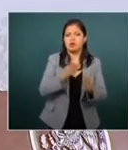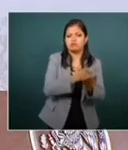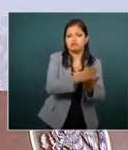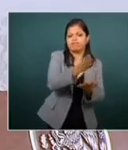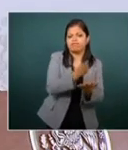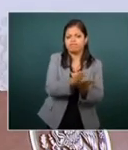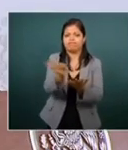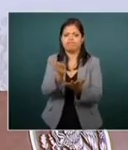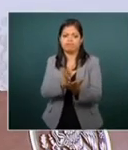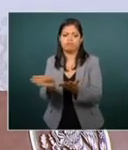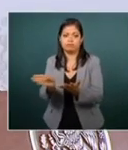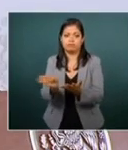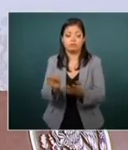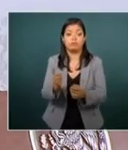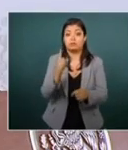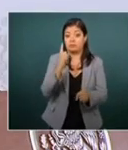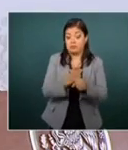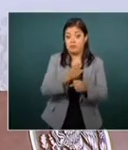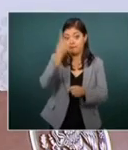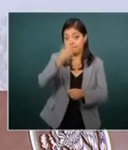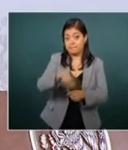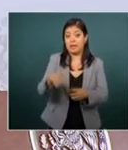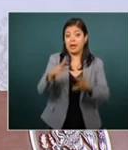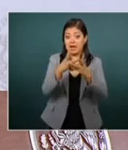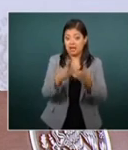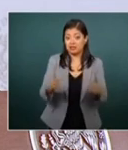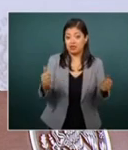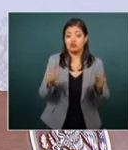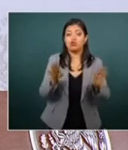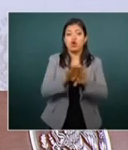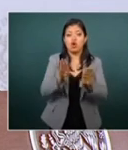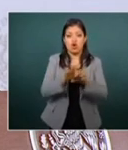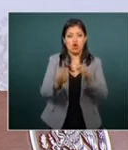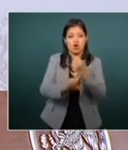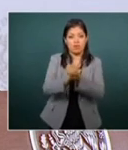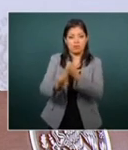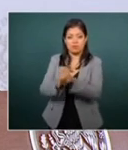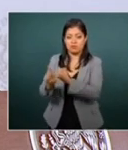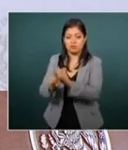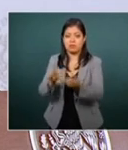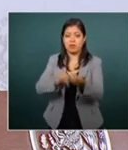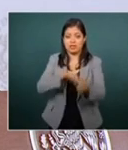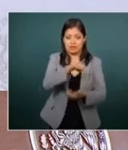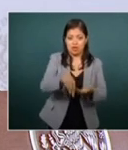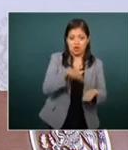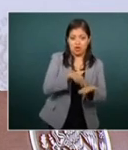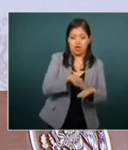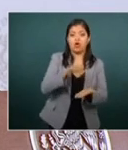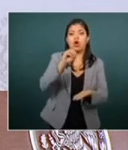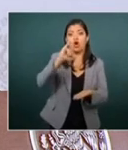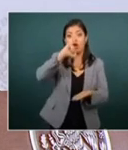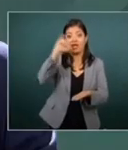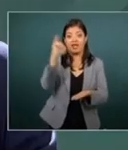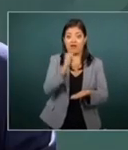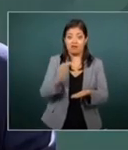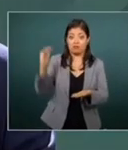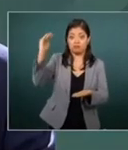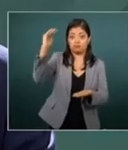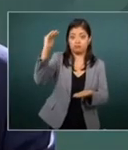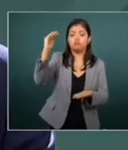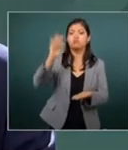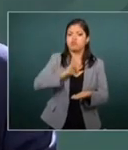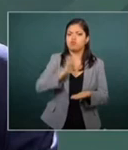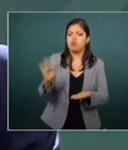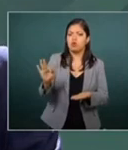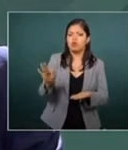En particular, señalaba que para resolver un conflicto entre un actor de la escena local y un soberano o un jefe de Estado, se podría